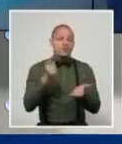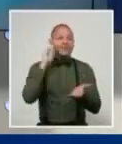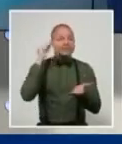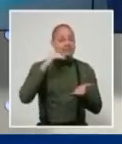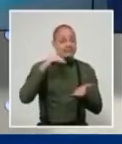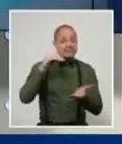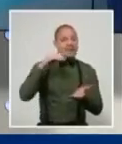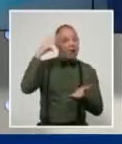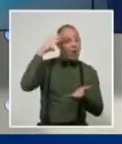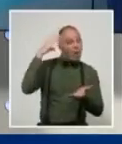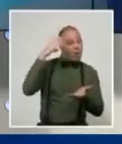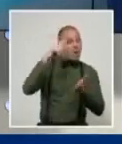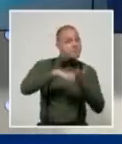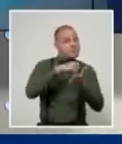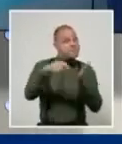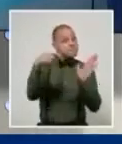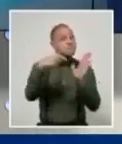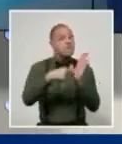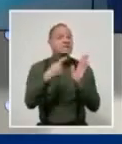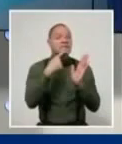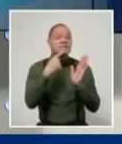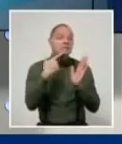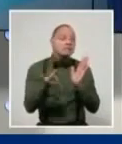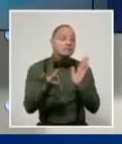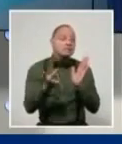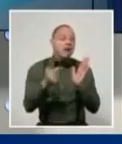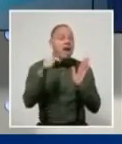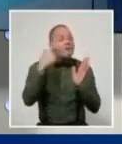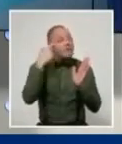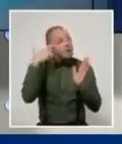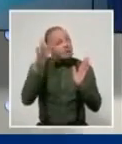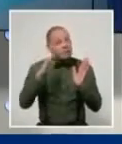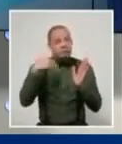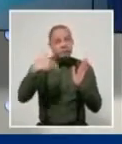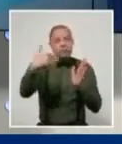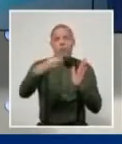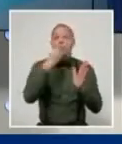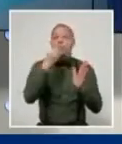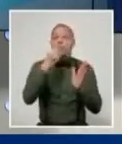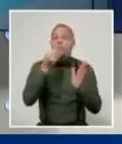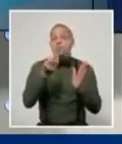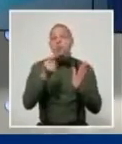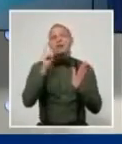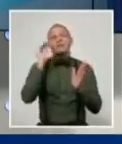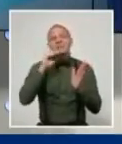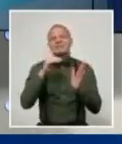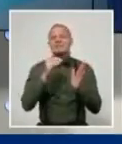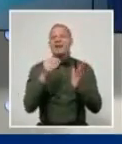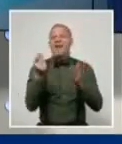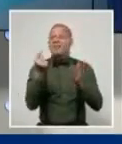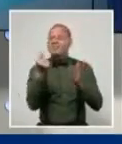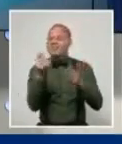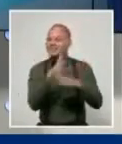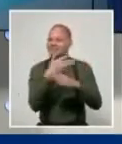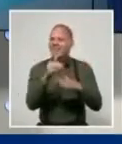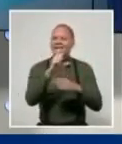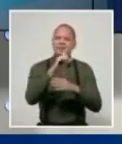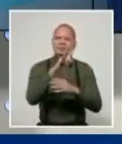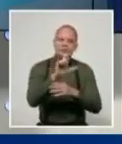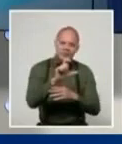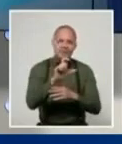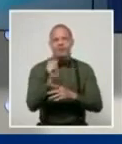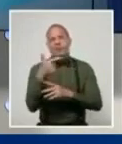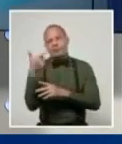...ordenar un día la circulación monetaria en Cuba para dejar una sola moneda, el peso cubano.